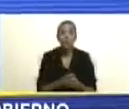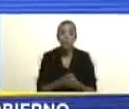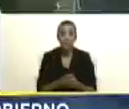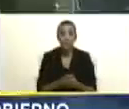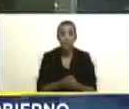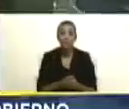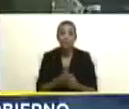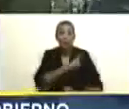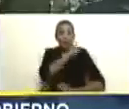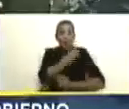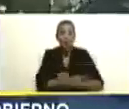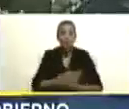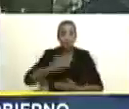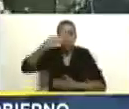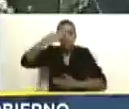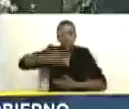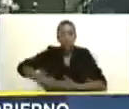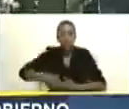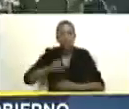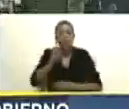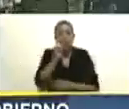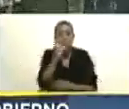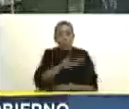fuerzas militares del país